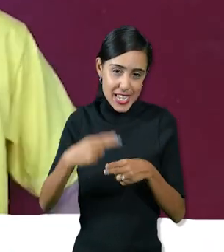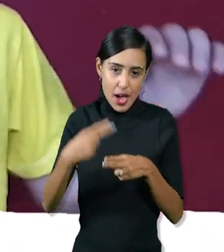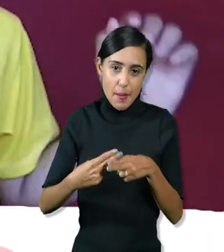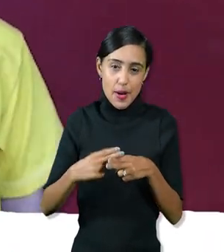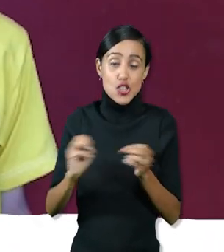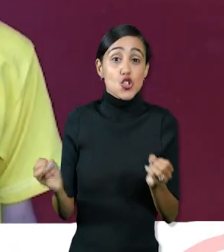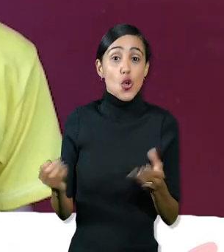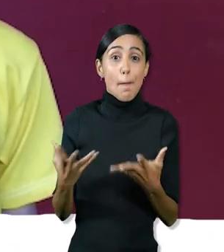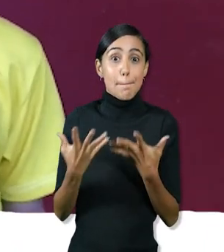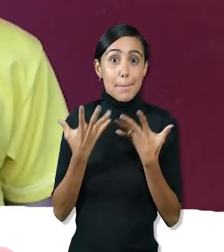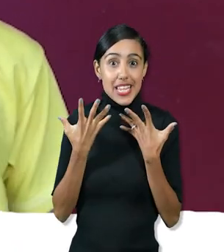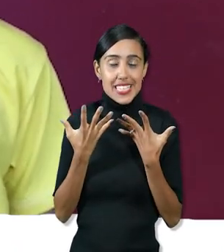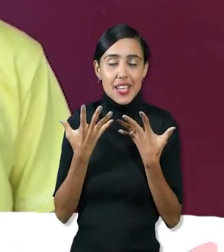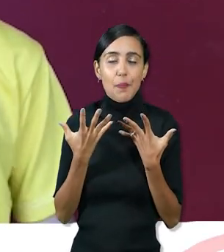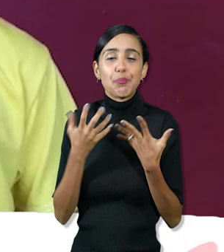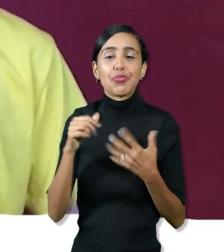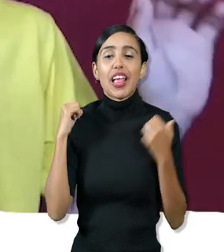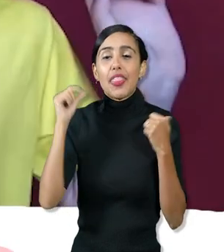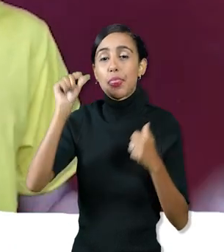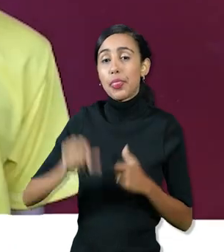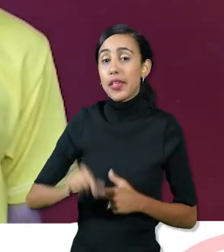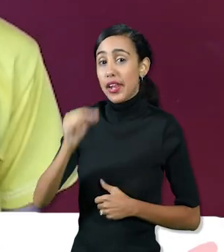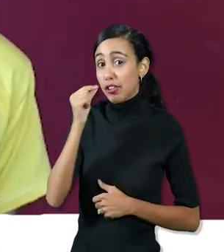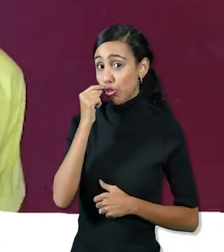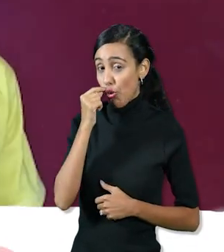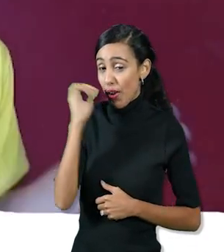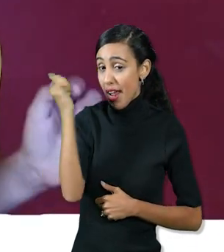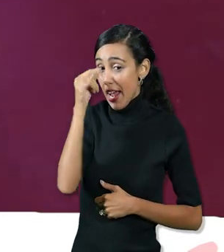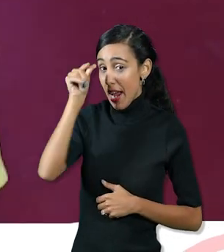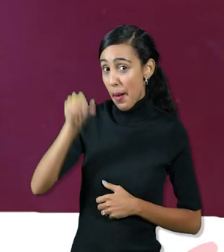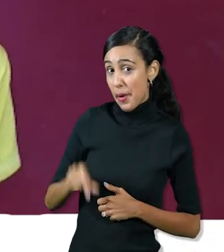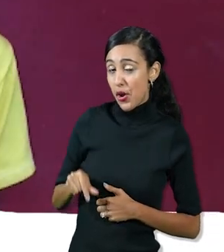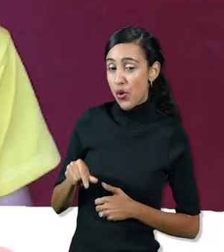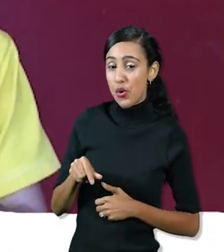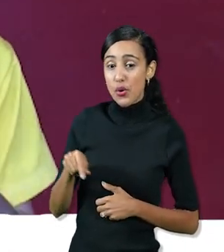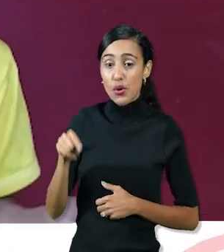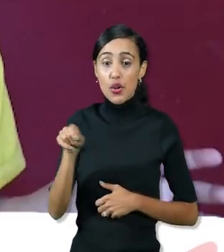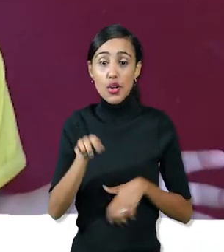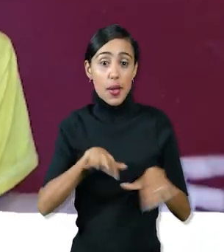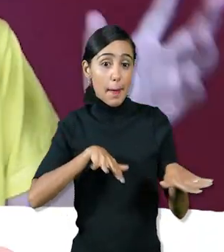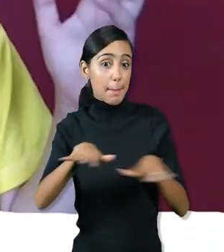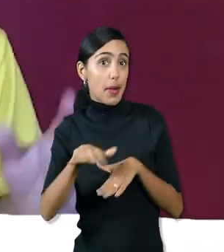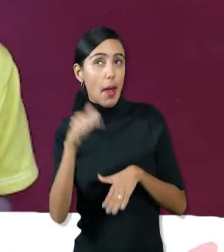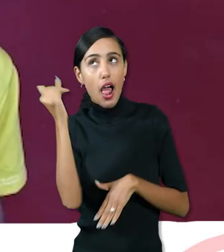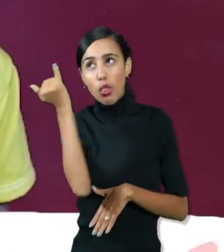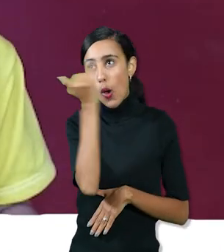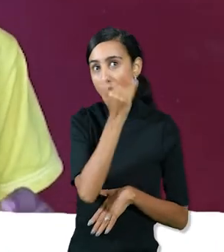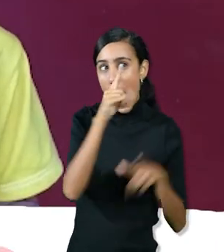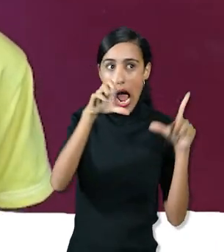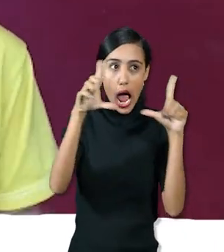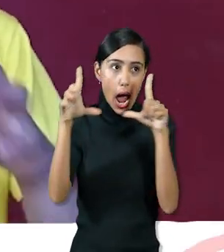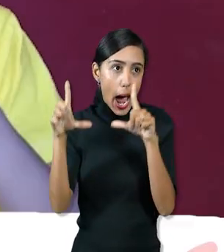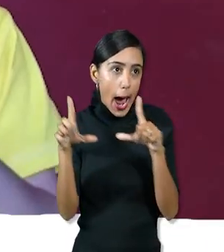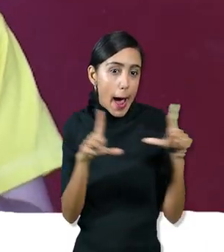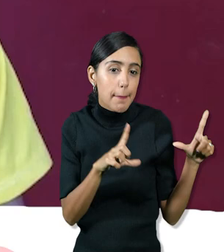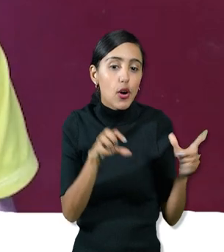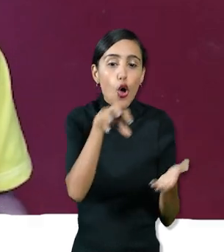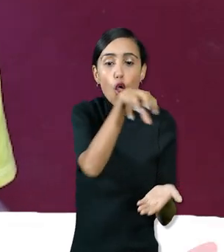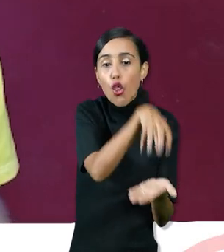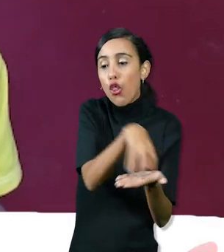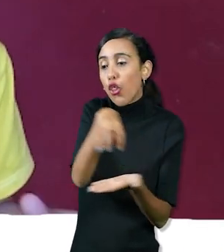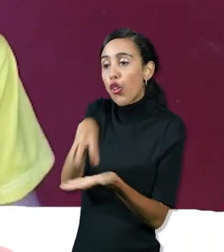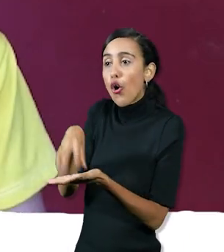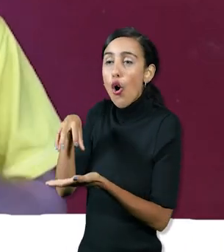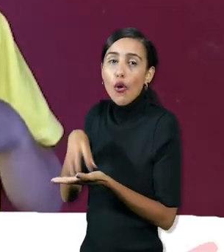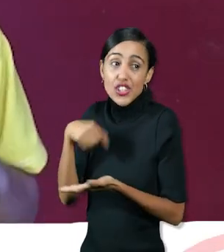el el director y el camarógrafo estaban acomodando la cámara donde tenía